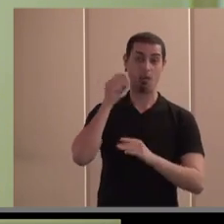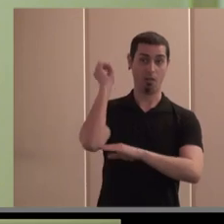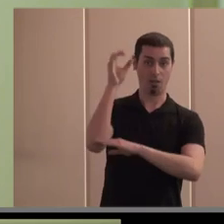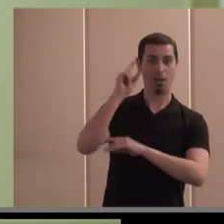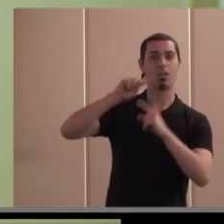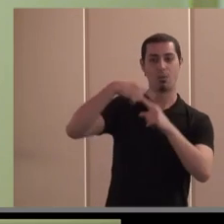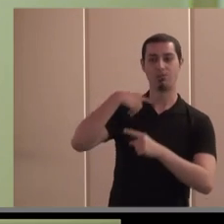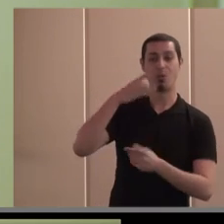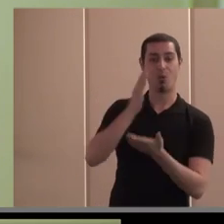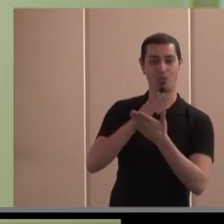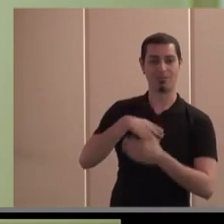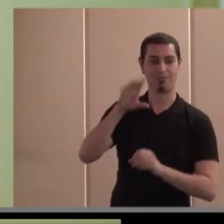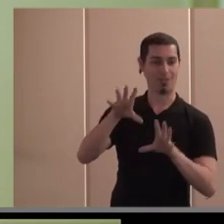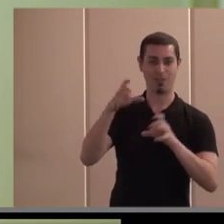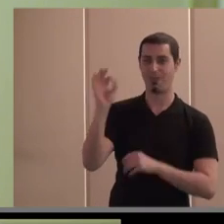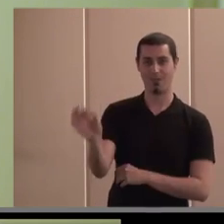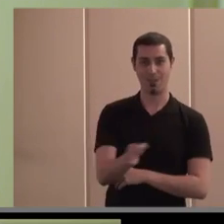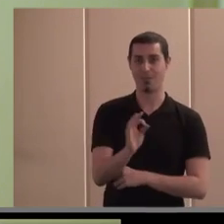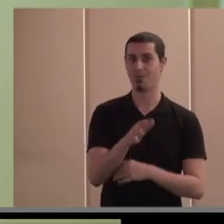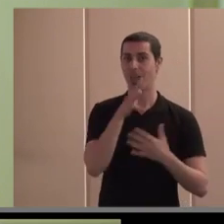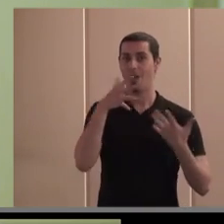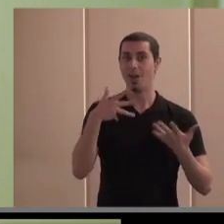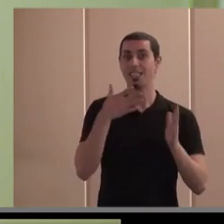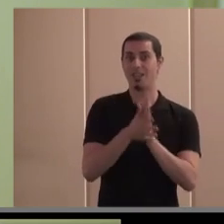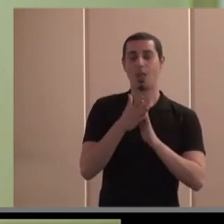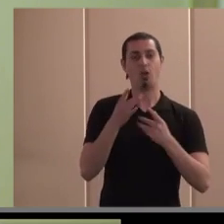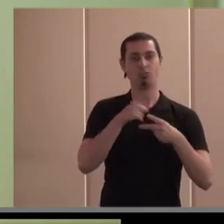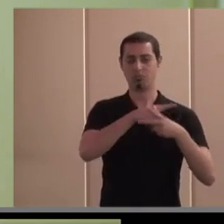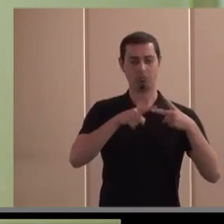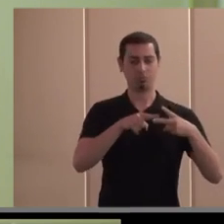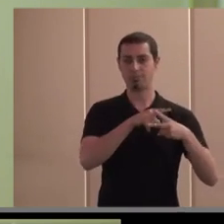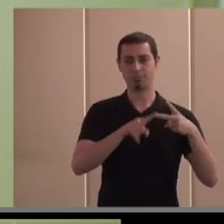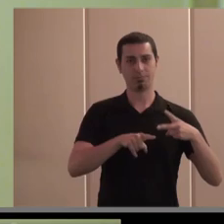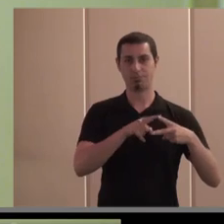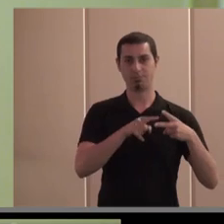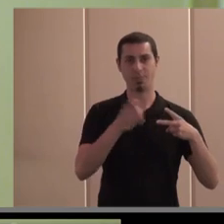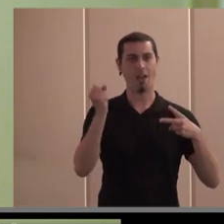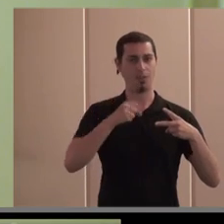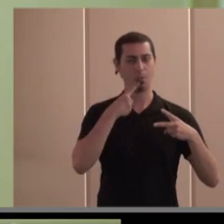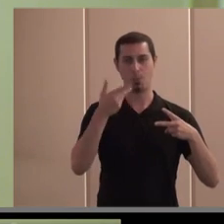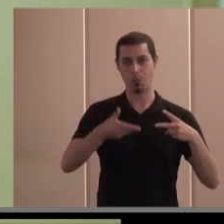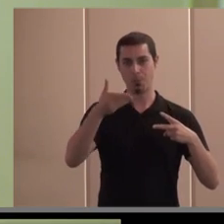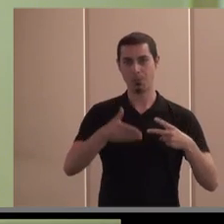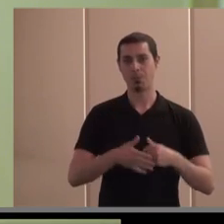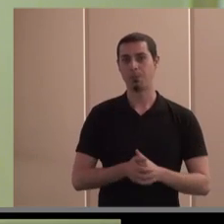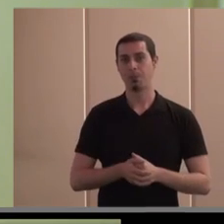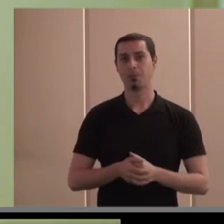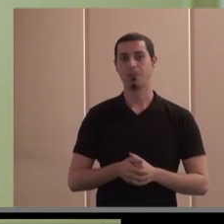habéis aprendido a lo largo del curso. ¿De acuerdo? Entonces, estas son dos afirmaciones, dos constataciones que son importantes.